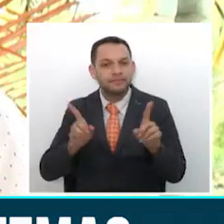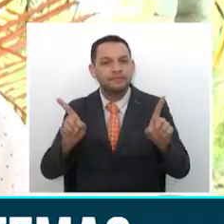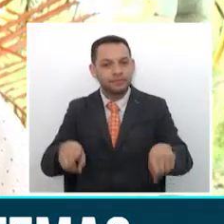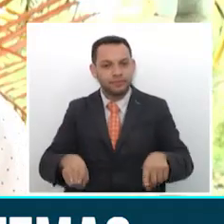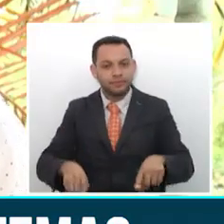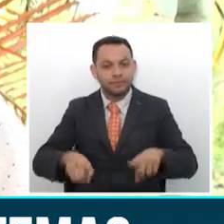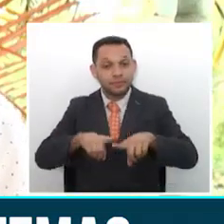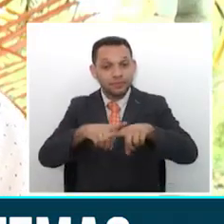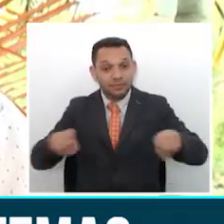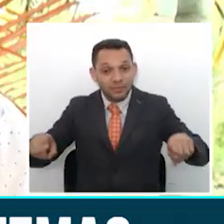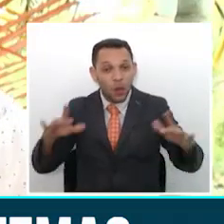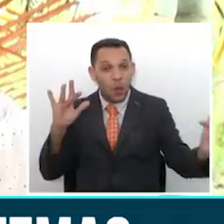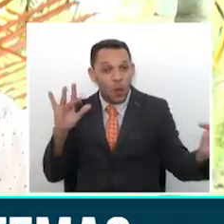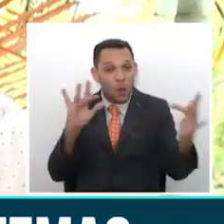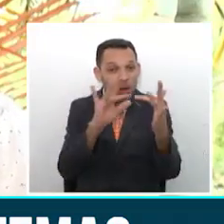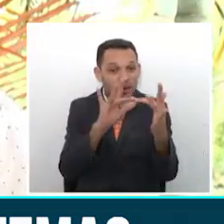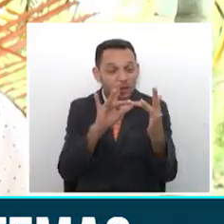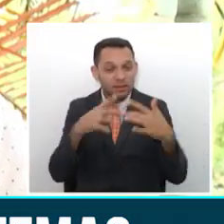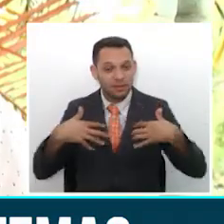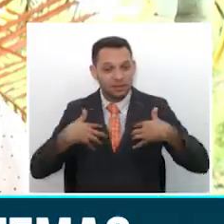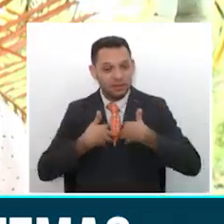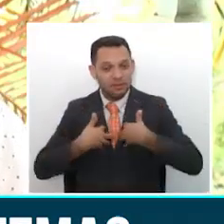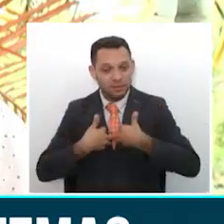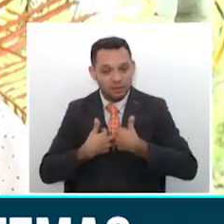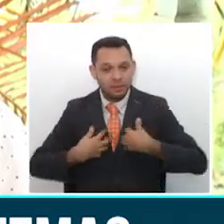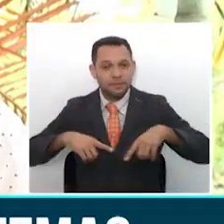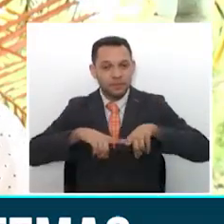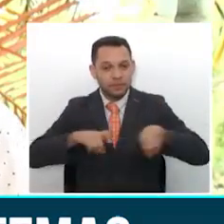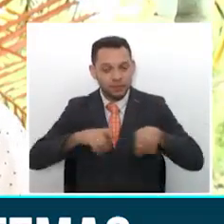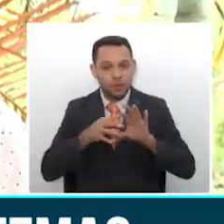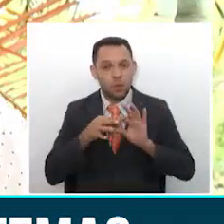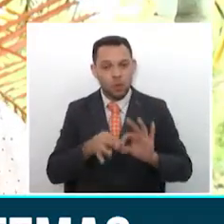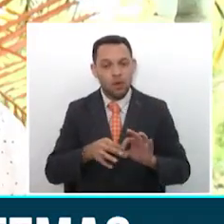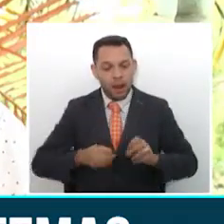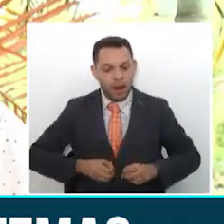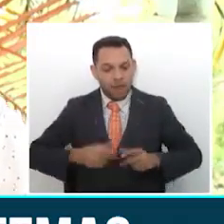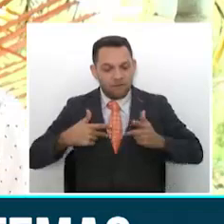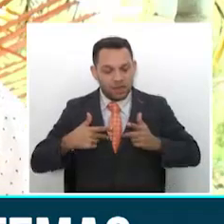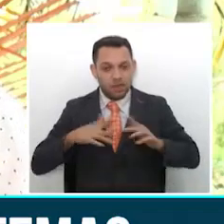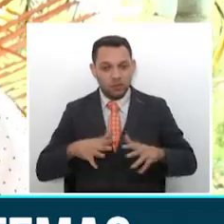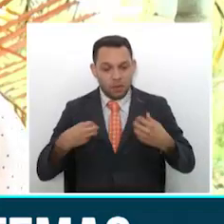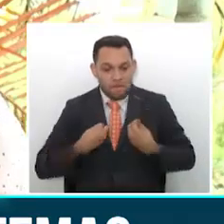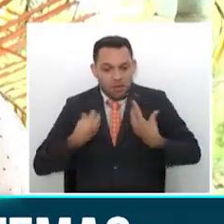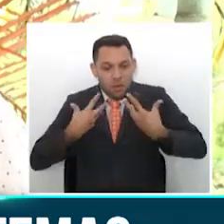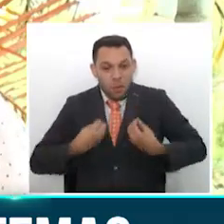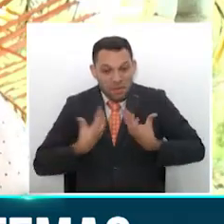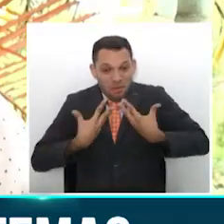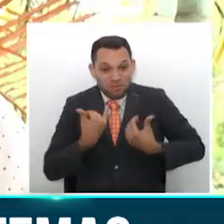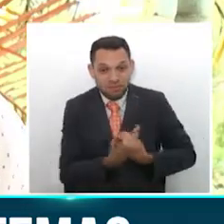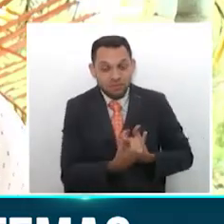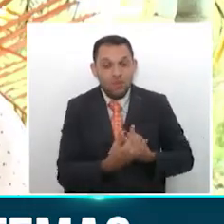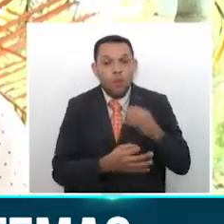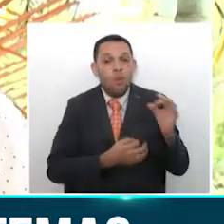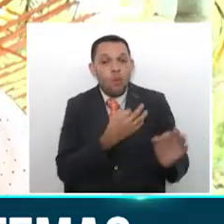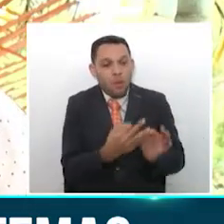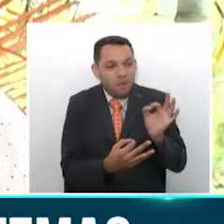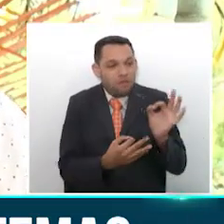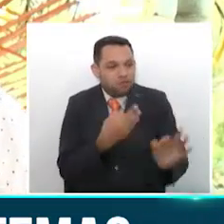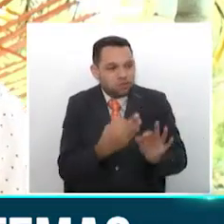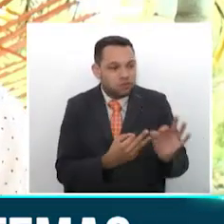biológica que le permita mejorar sus poblaciones y mejorar las condiciones de vida, digamos, de esos individuos o de esas